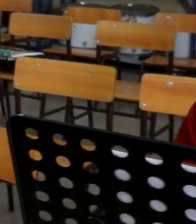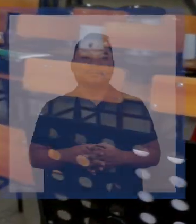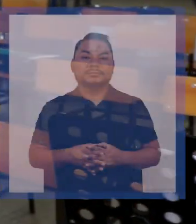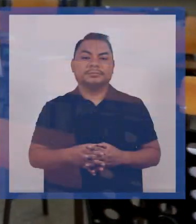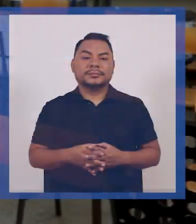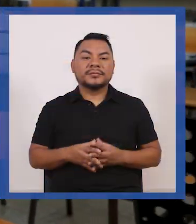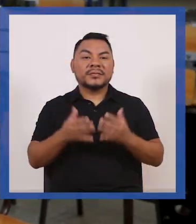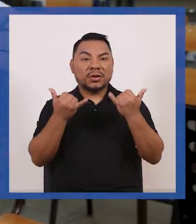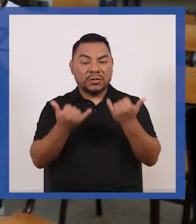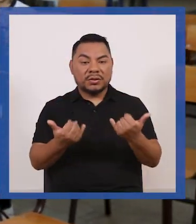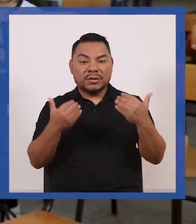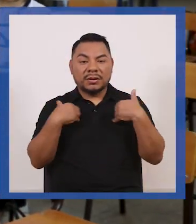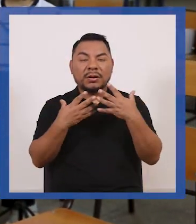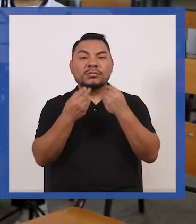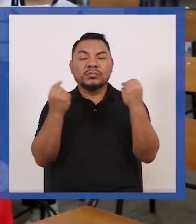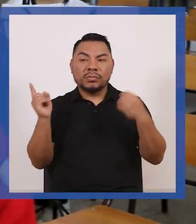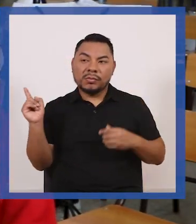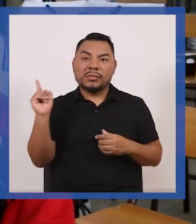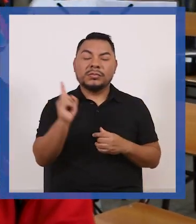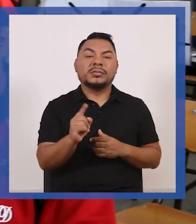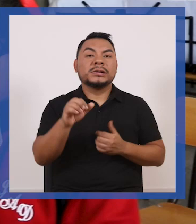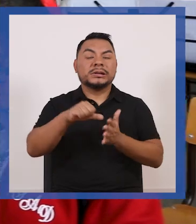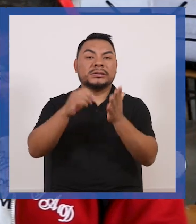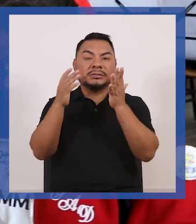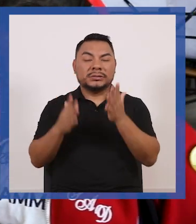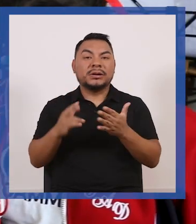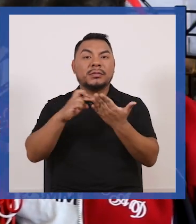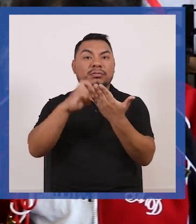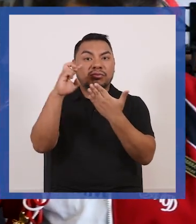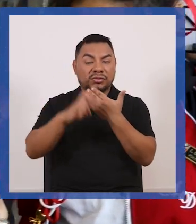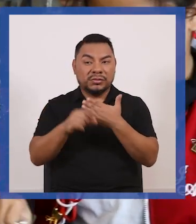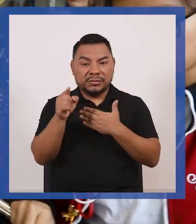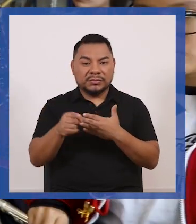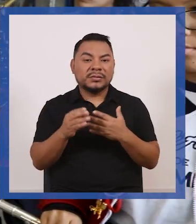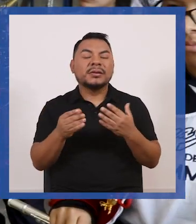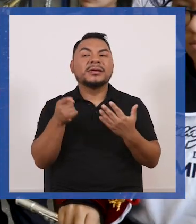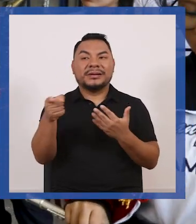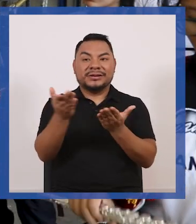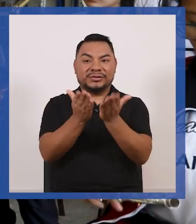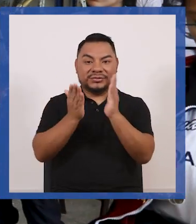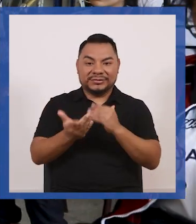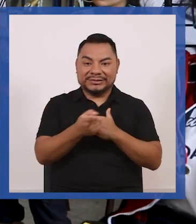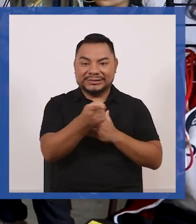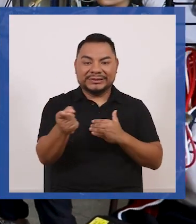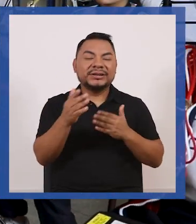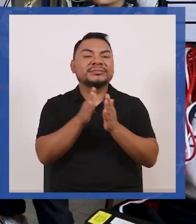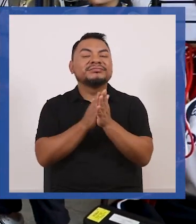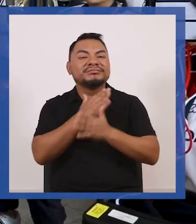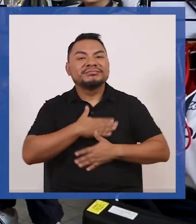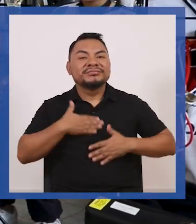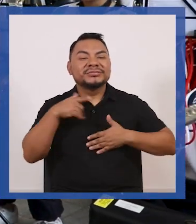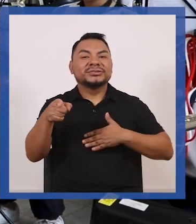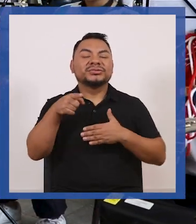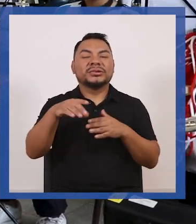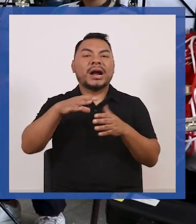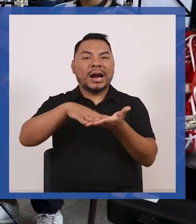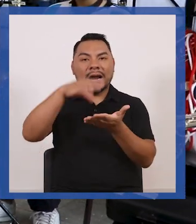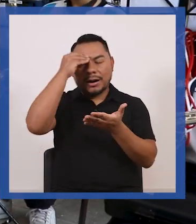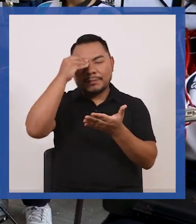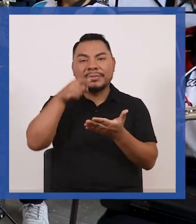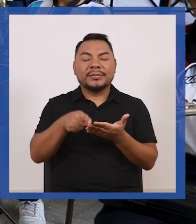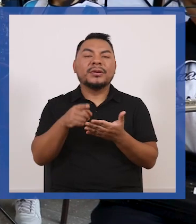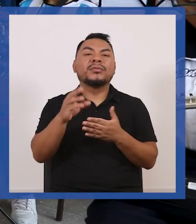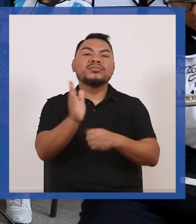hoy tenemos mucha presencia de artistas en el programa como estas estudiantes que están disfrutando de su taller de música